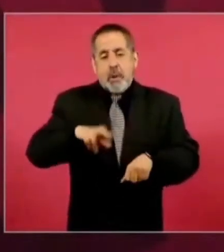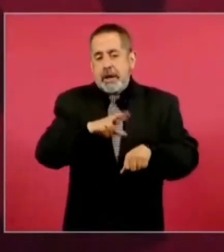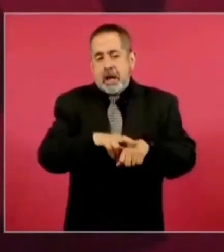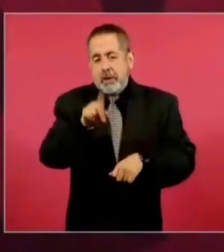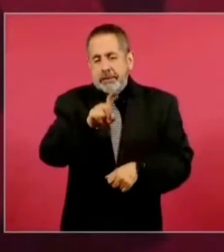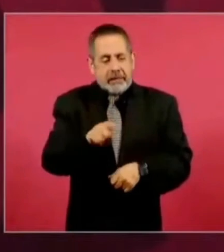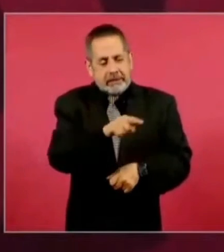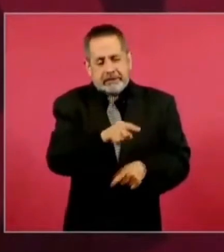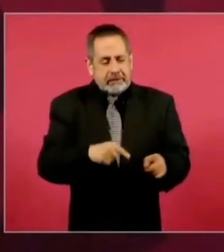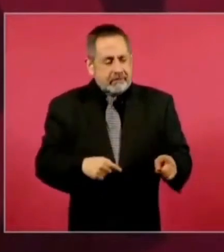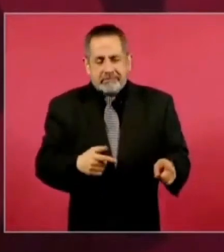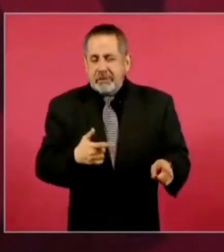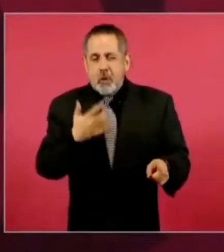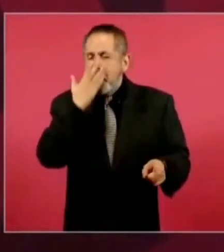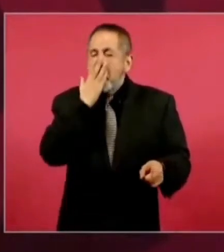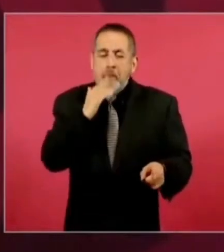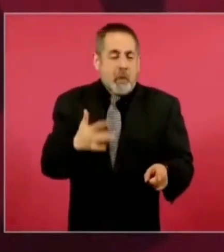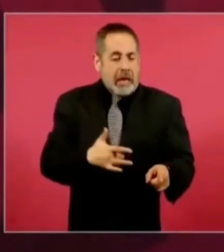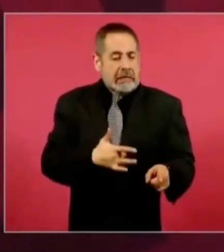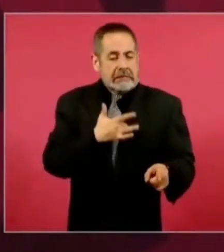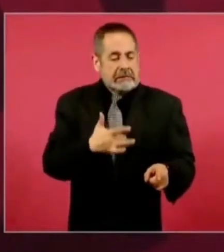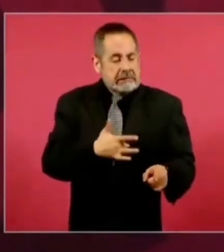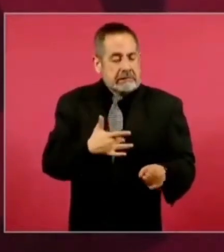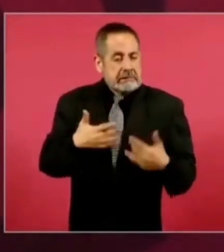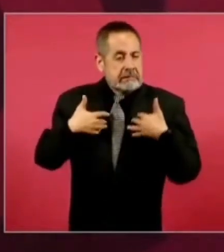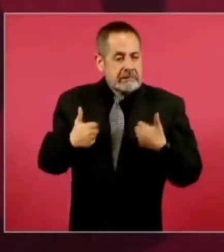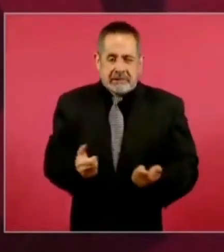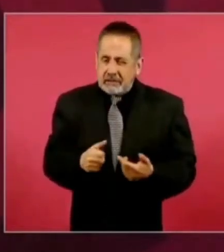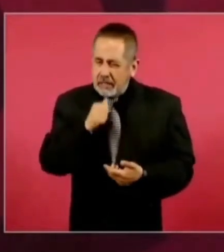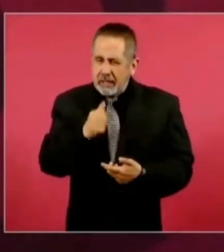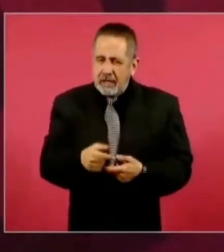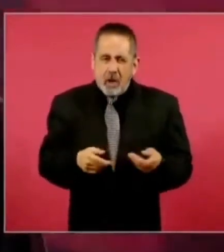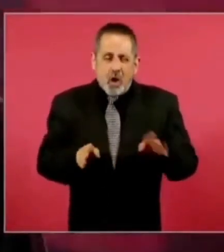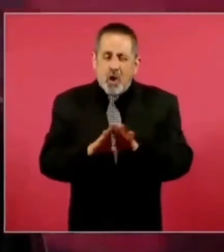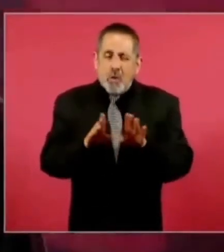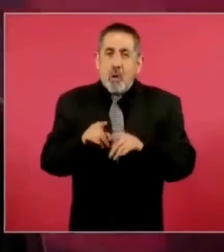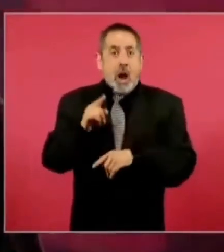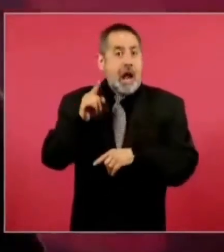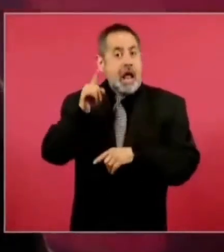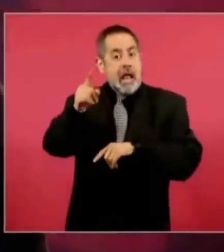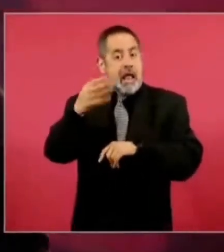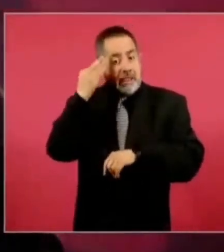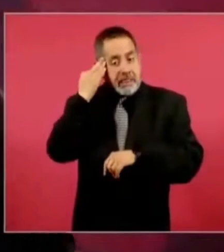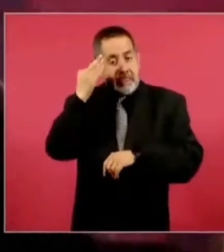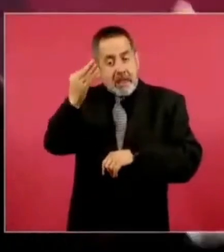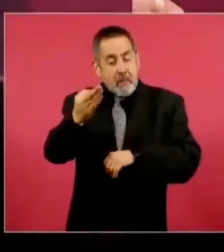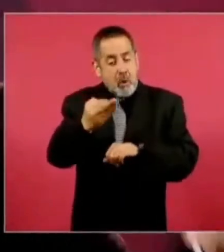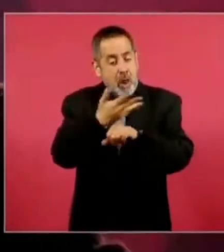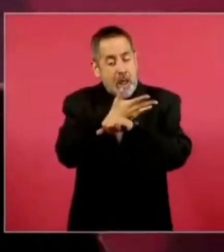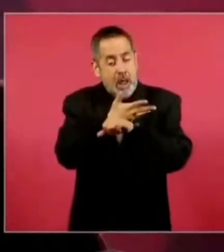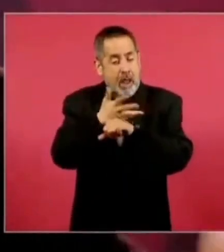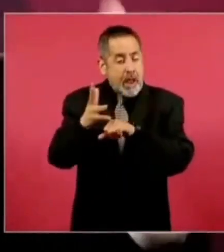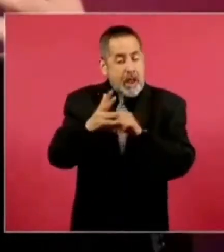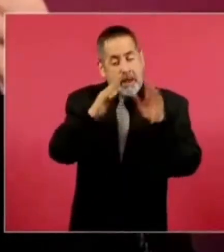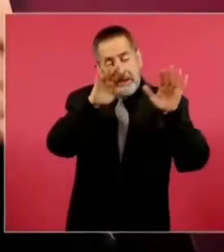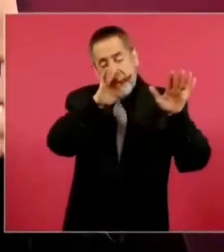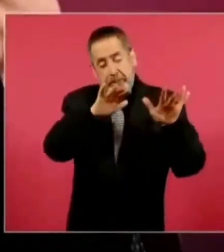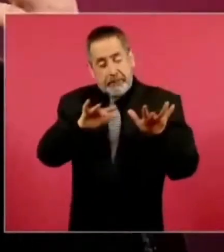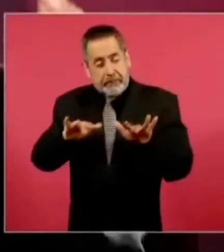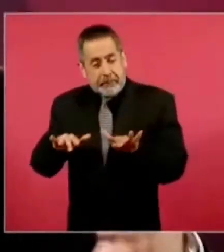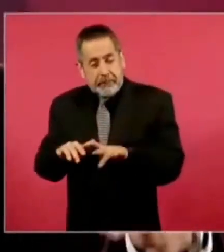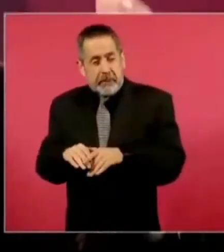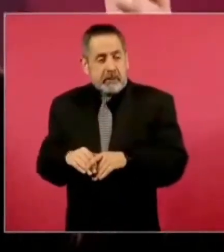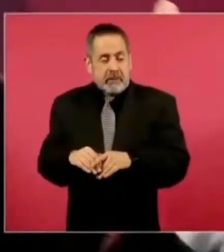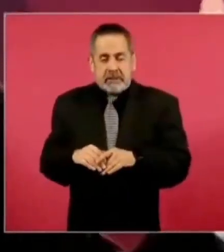inhumana en el invierno ya con camiones y los dejan ahí